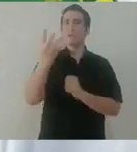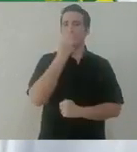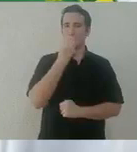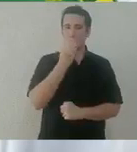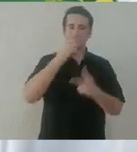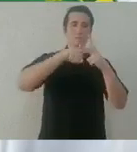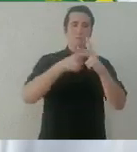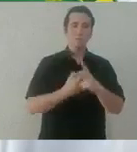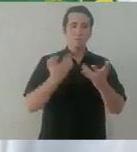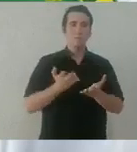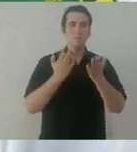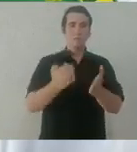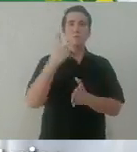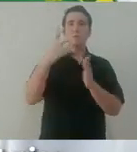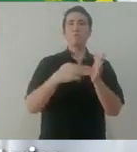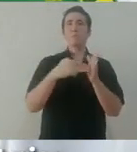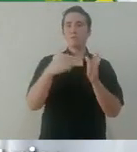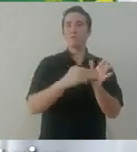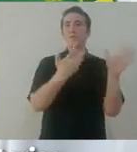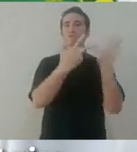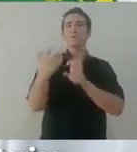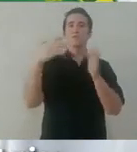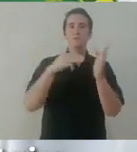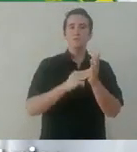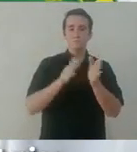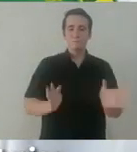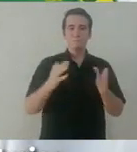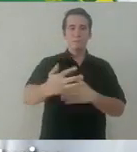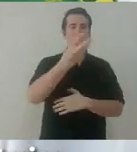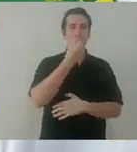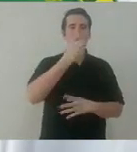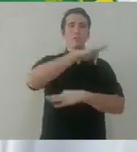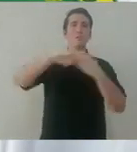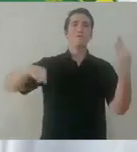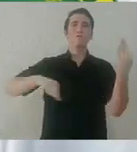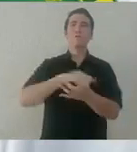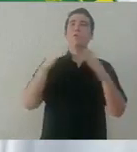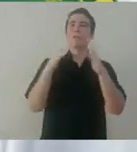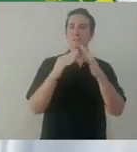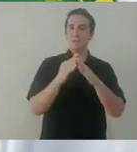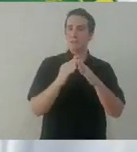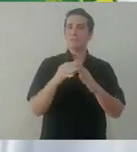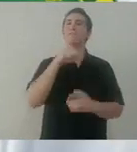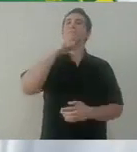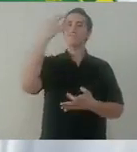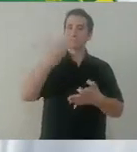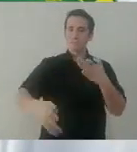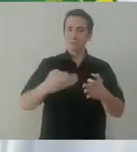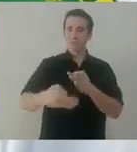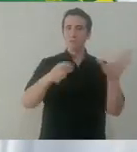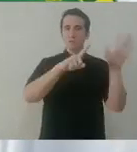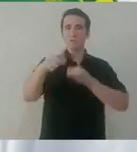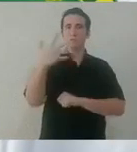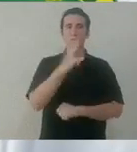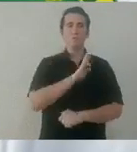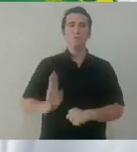materia de alimentación hemos iniciado la entrega de 1.800.000 paquetes alimentarios en todas las casas sin excepción en los